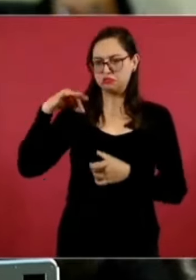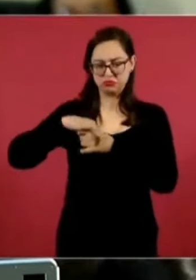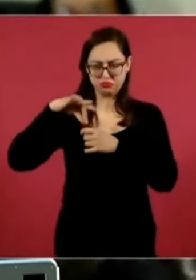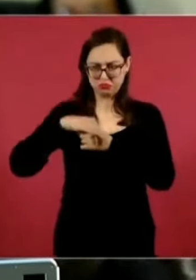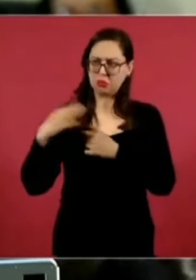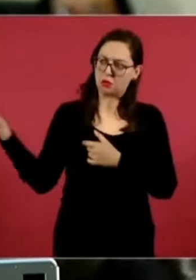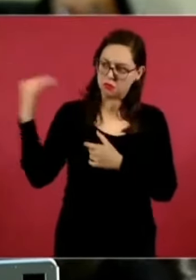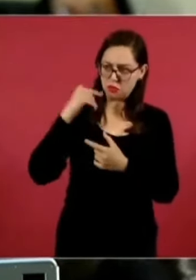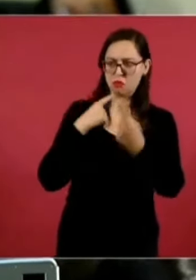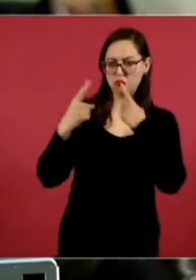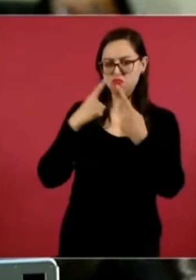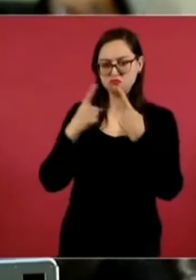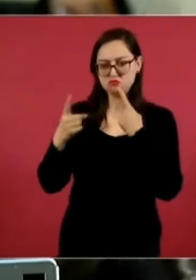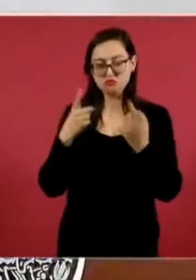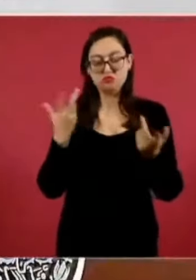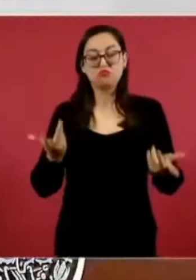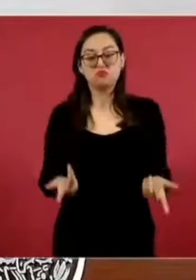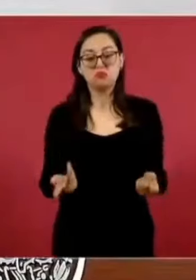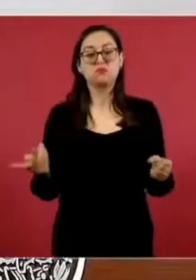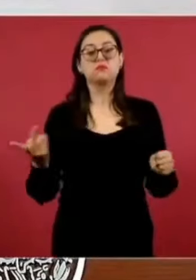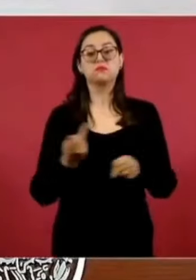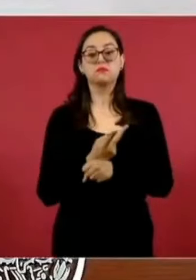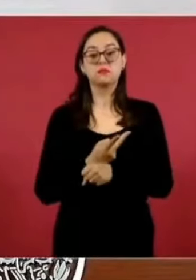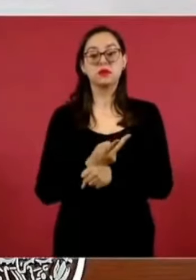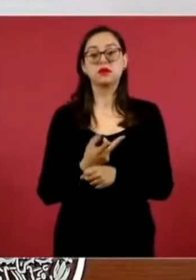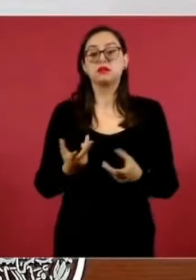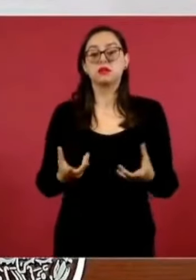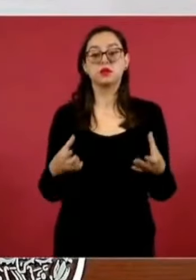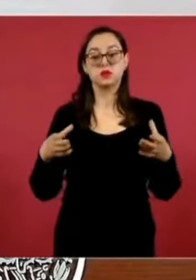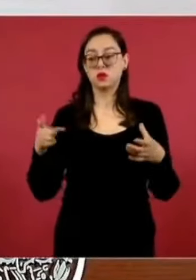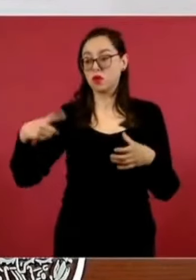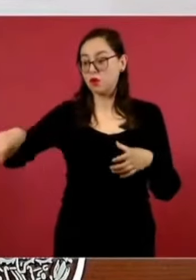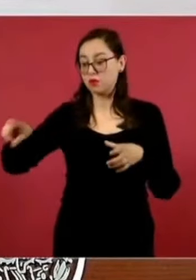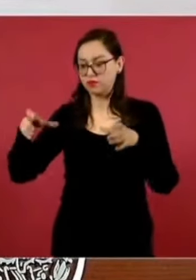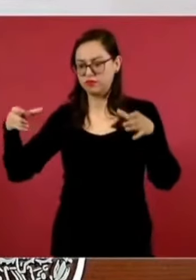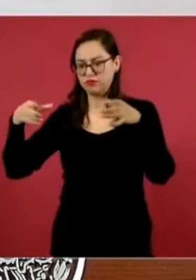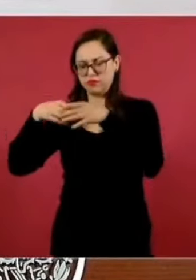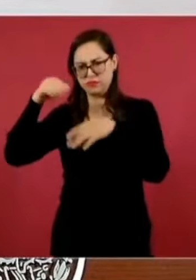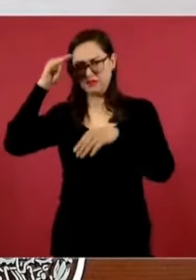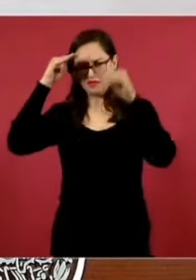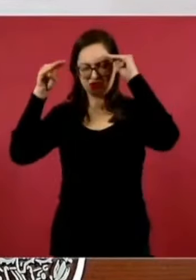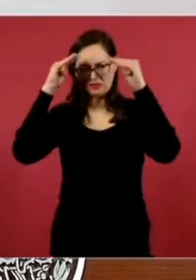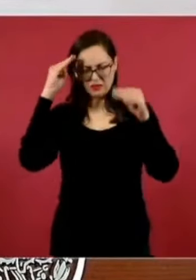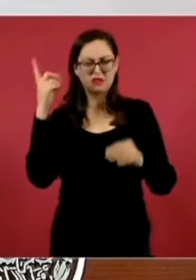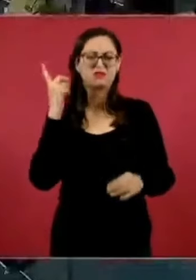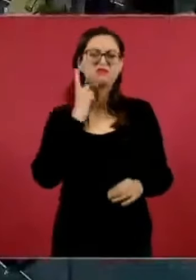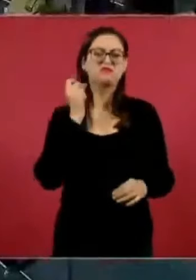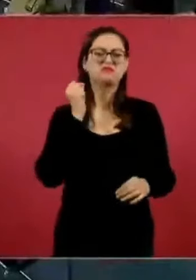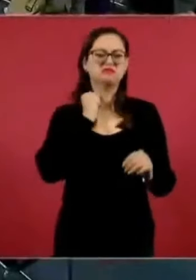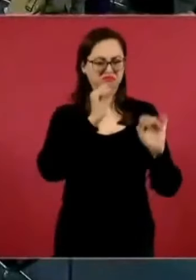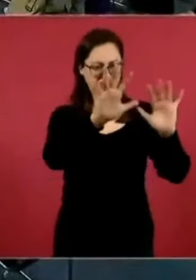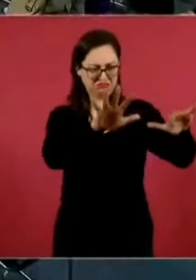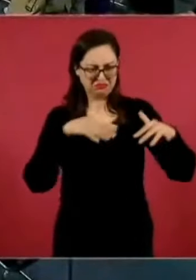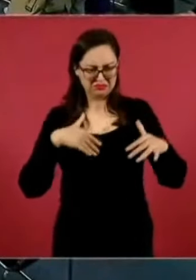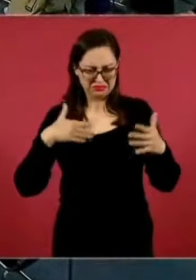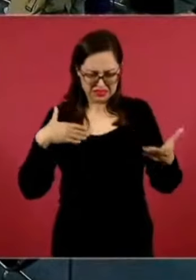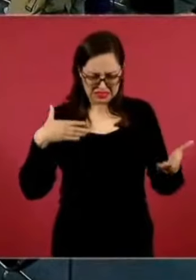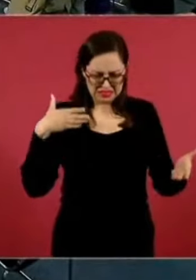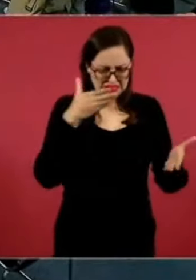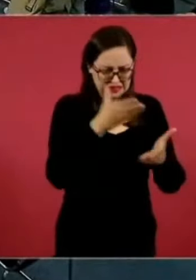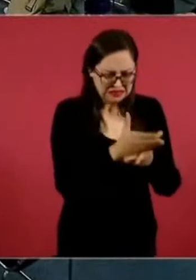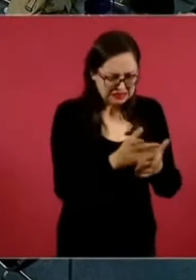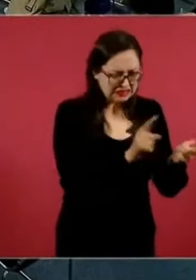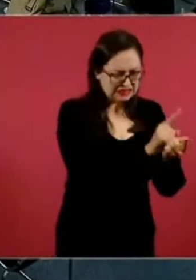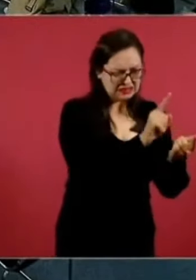pensando en que los ministros siguen pensando en el arreglo de las cúpulas y se han pronunciado en contra de que magistrados,